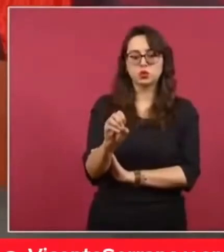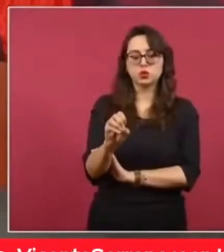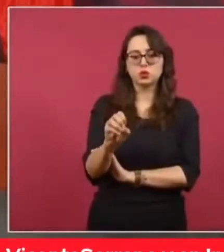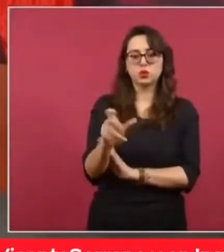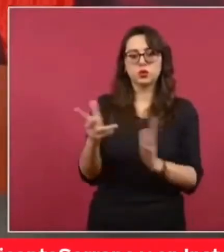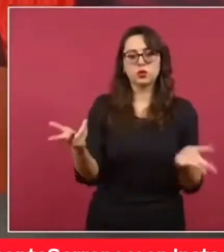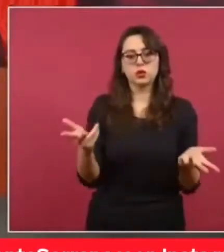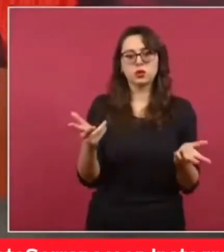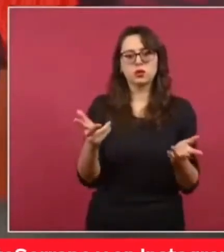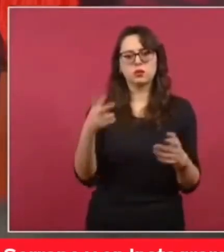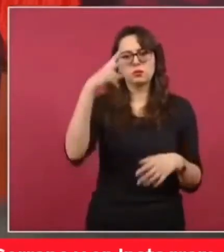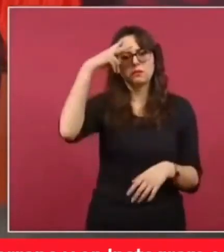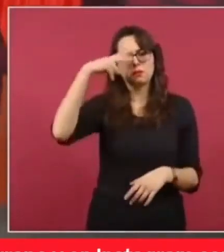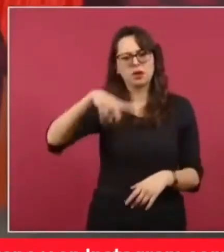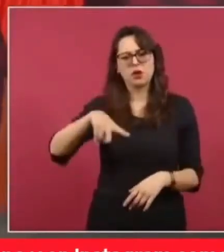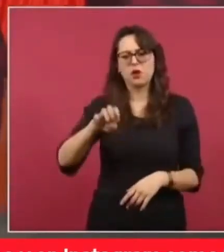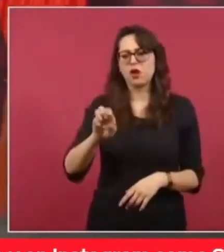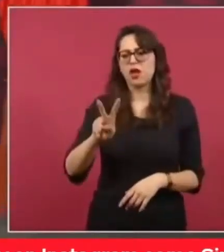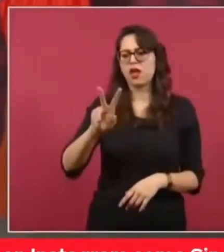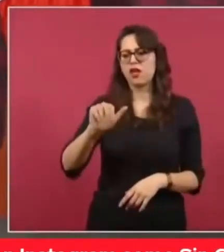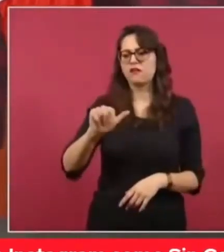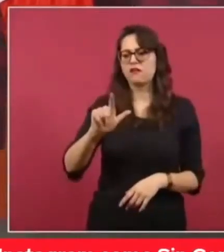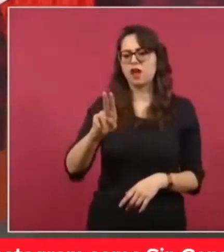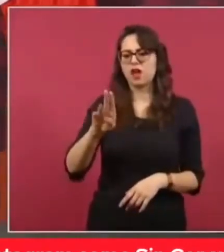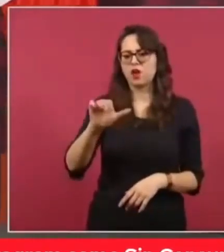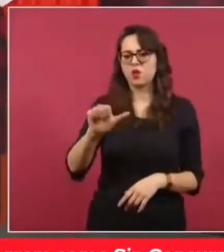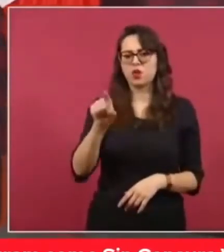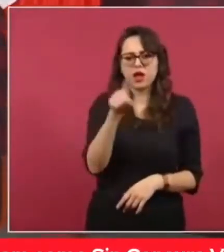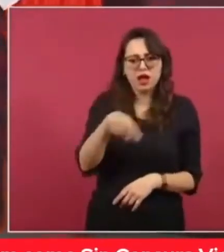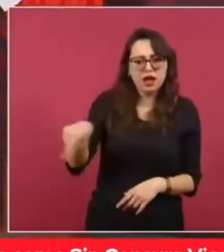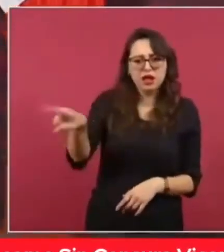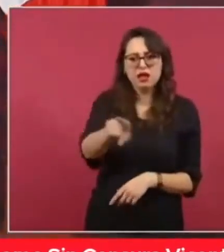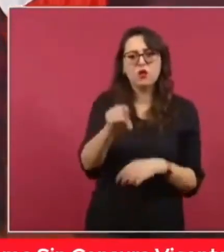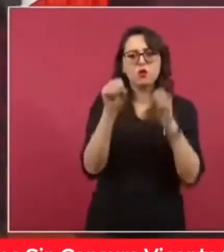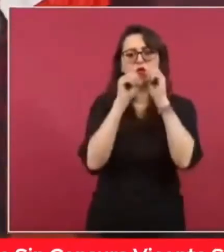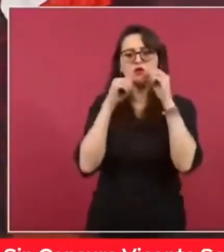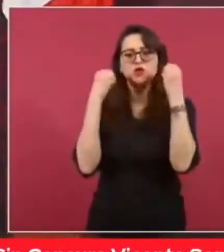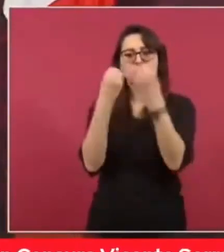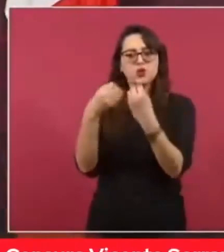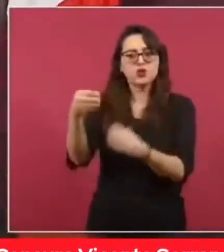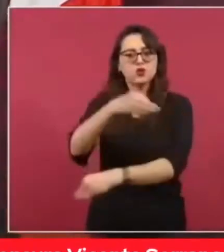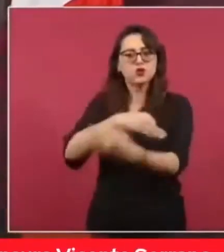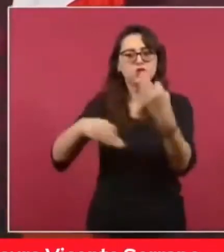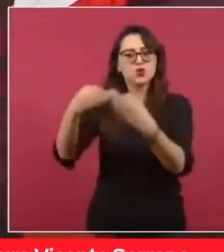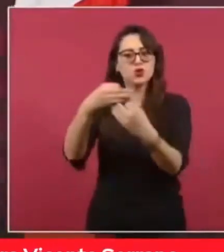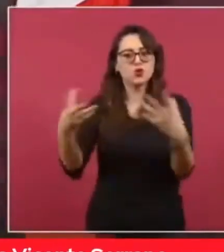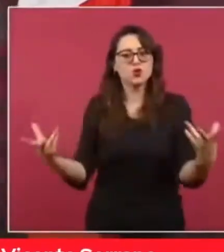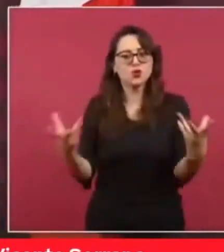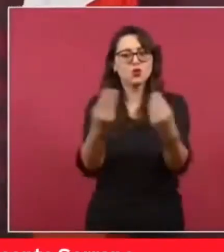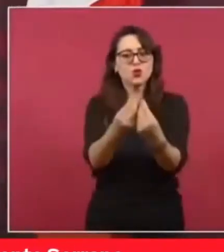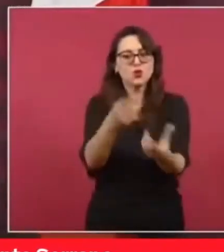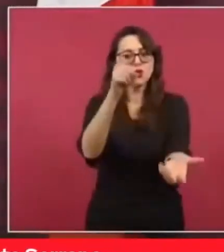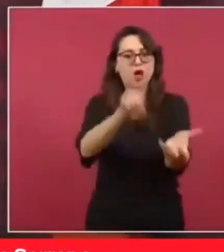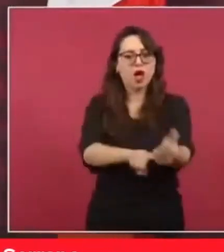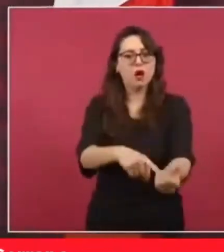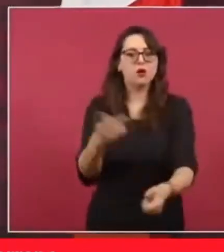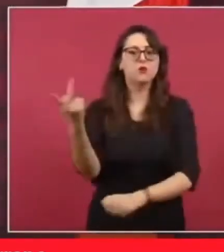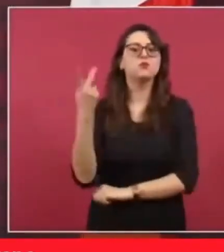México Evalúa, el Grupo de Reforma.